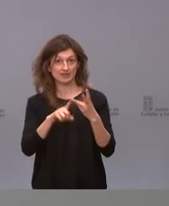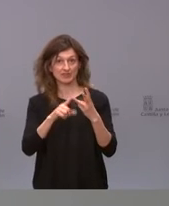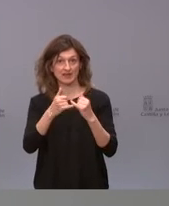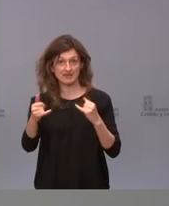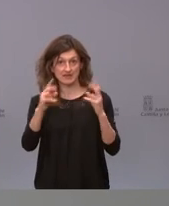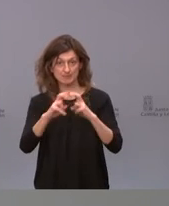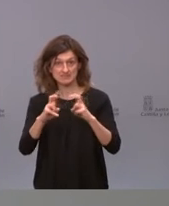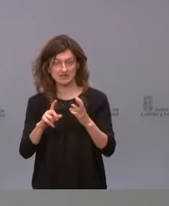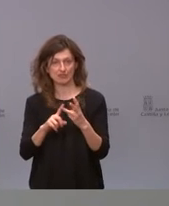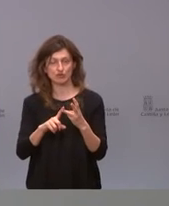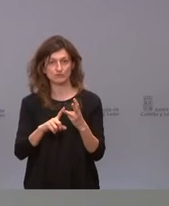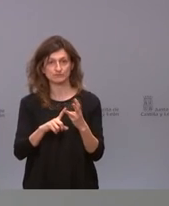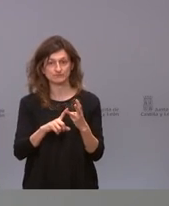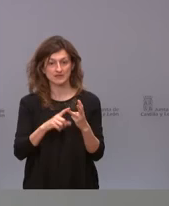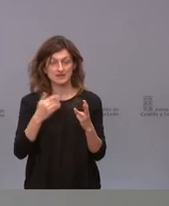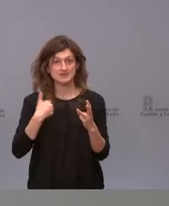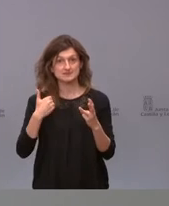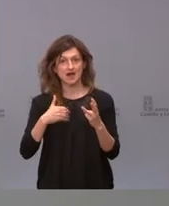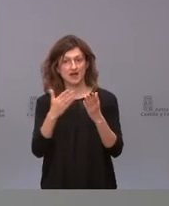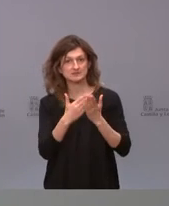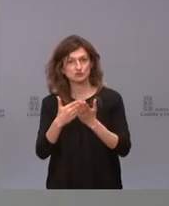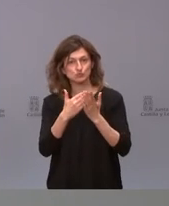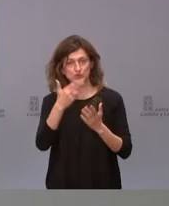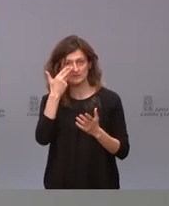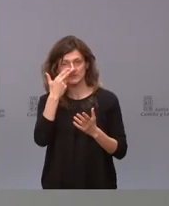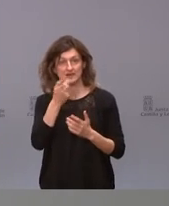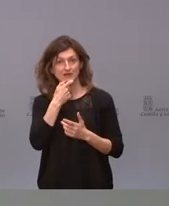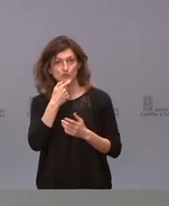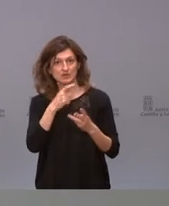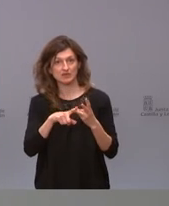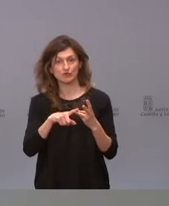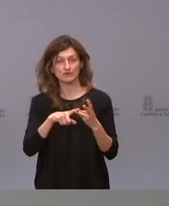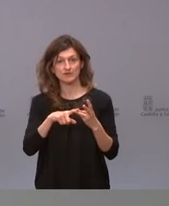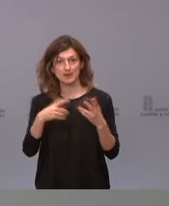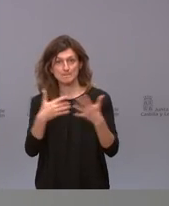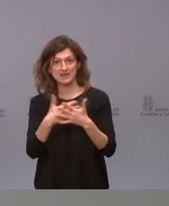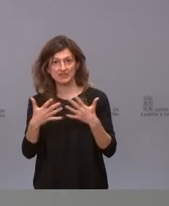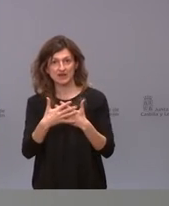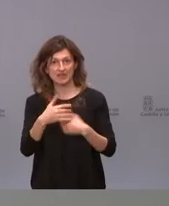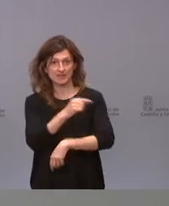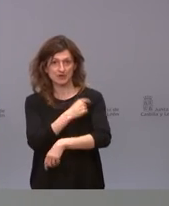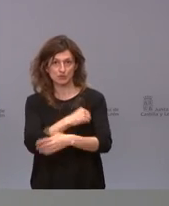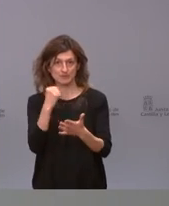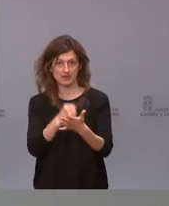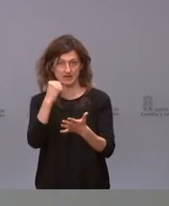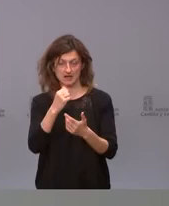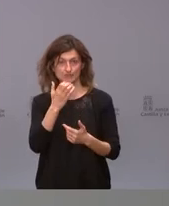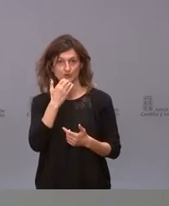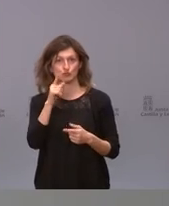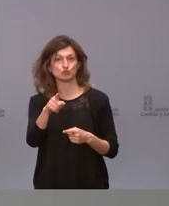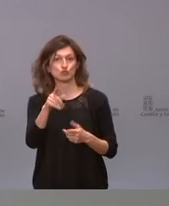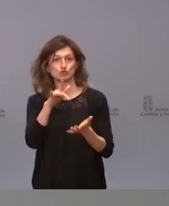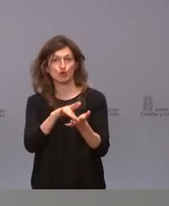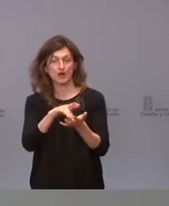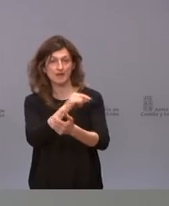investigación que se lleva ya un estudio muy muy interesante en el Reino Unido es la mezcla de vacunas es decir si tú has recibido